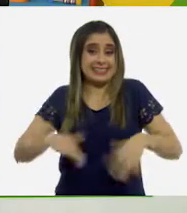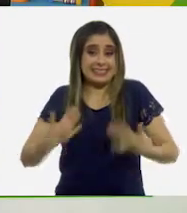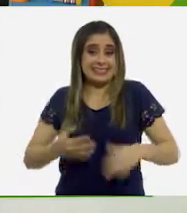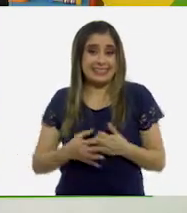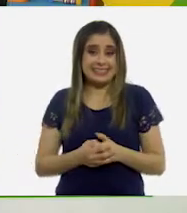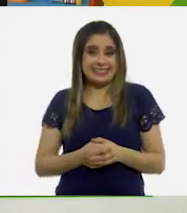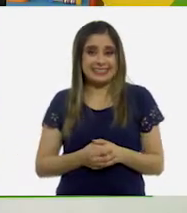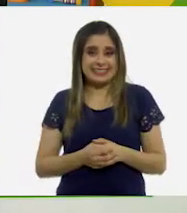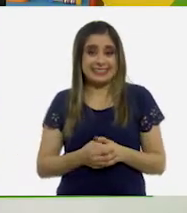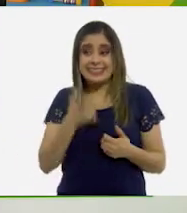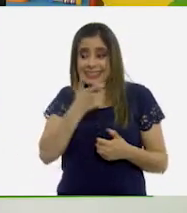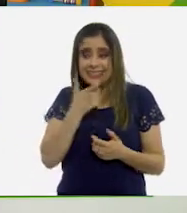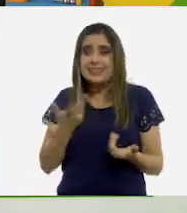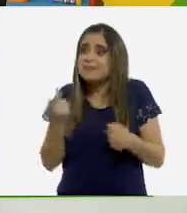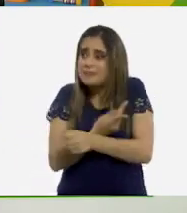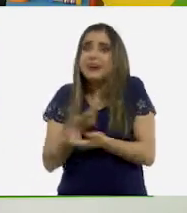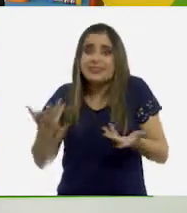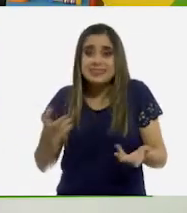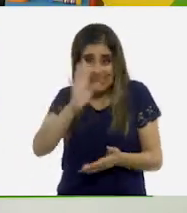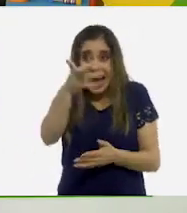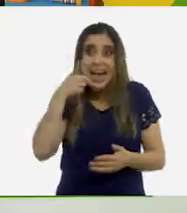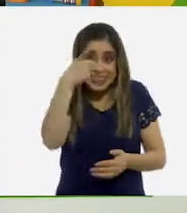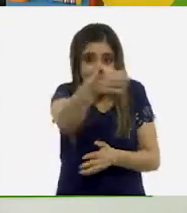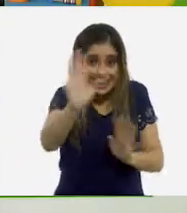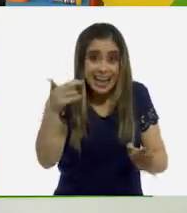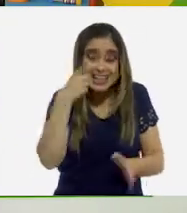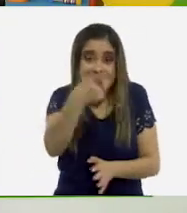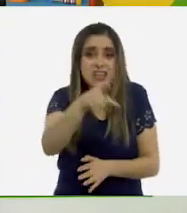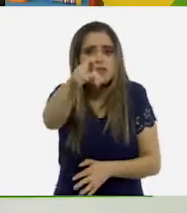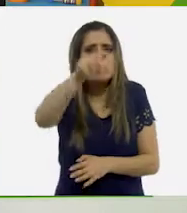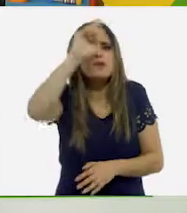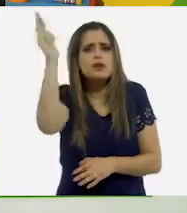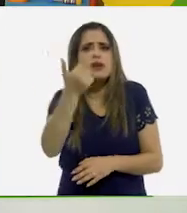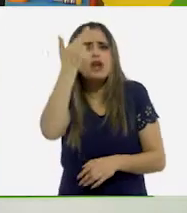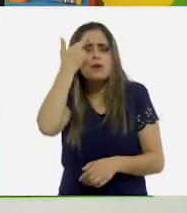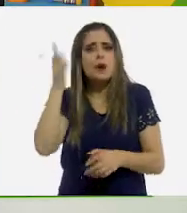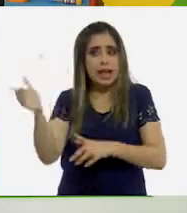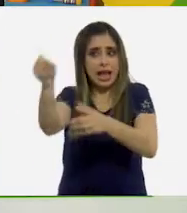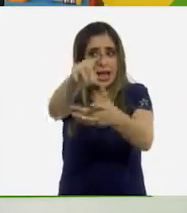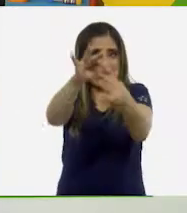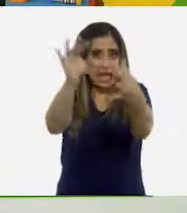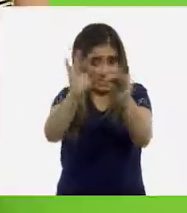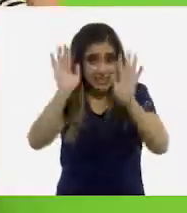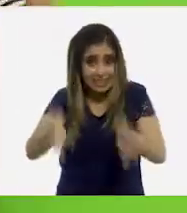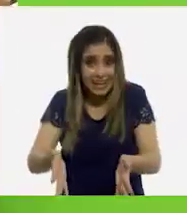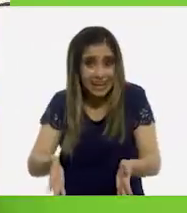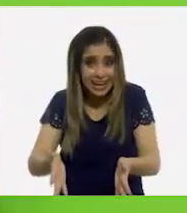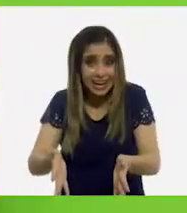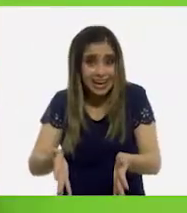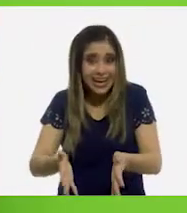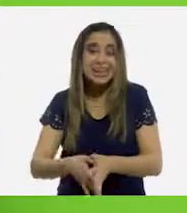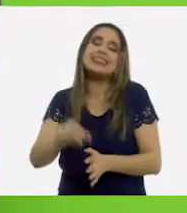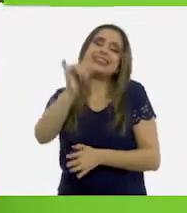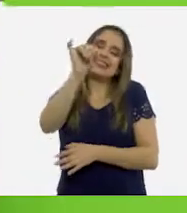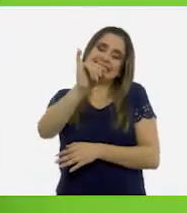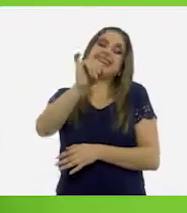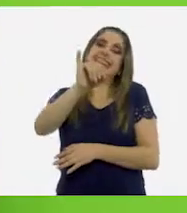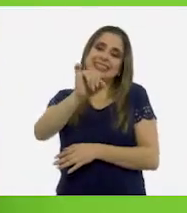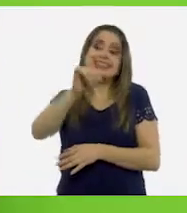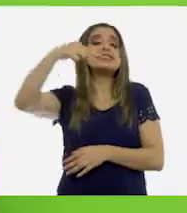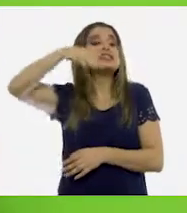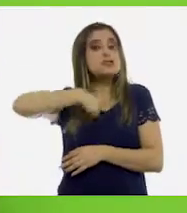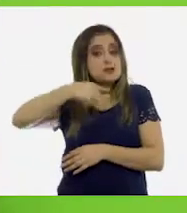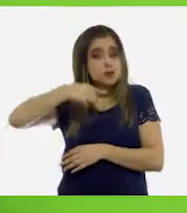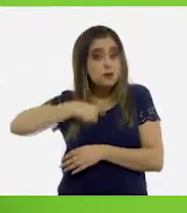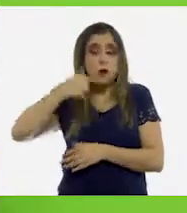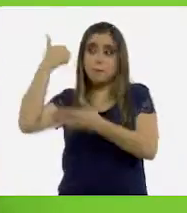¿Qué pasó? ¿Qué les dijeron? ¿Se acordaban ustedes de lo que les contaron? ¡Sí! ¡Sí! Yo